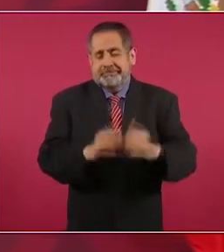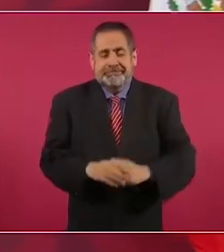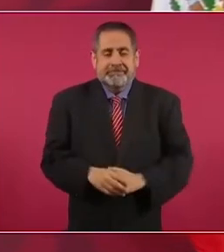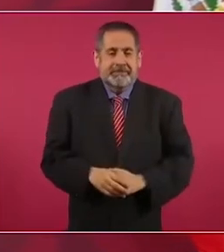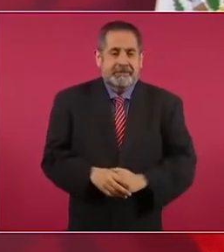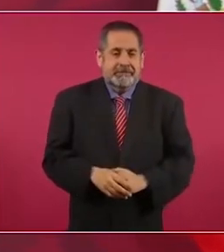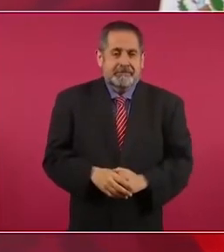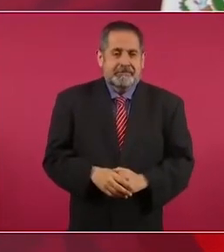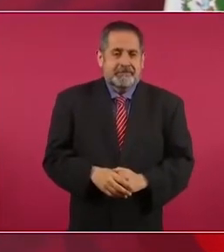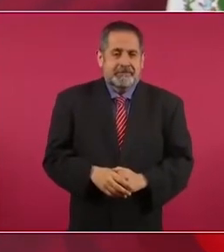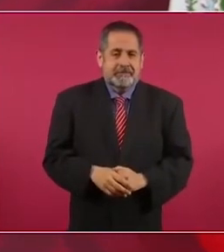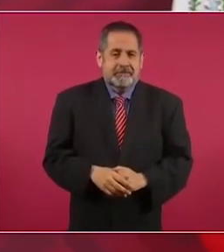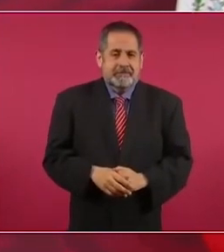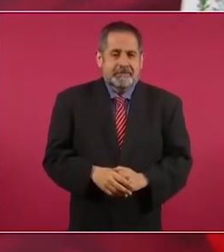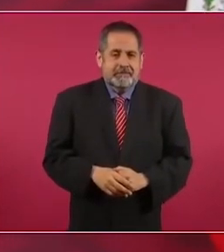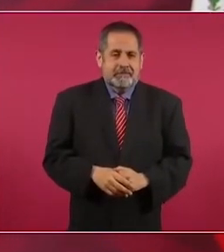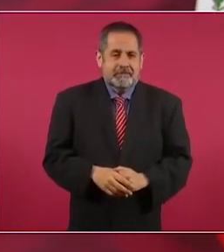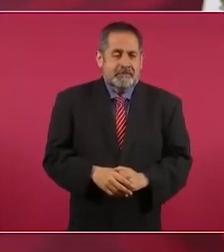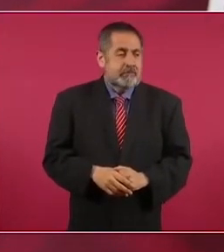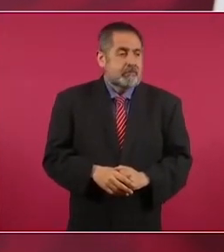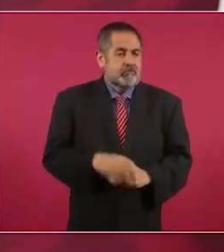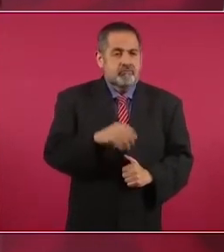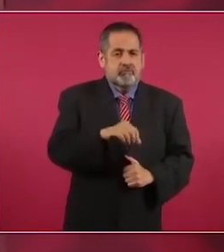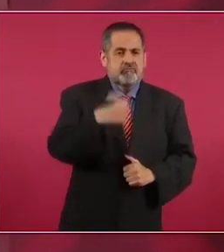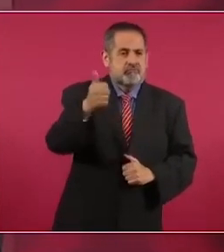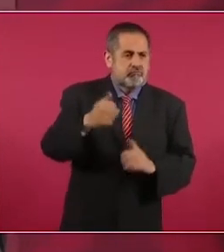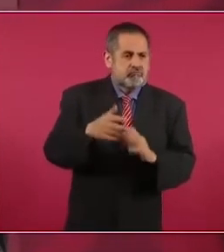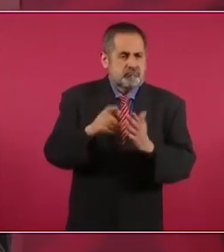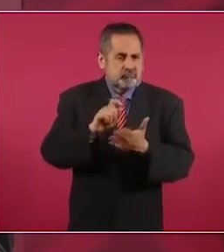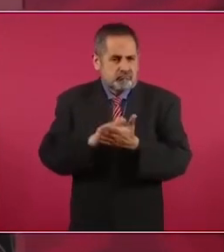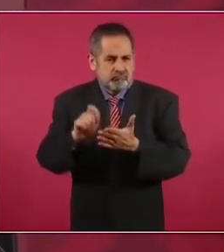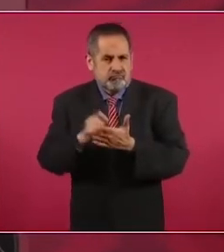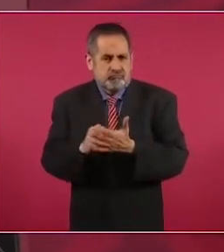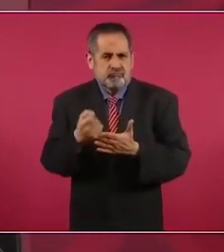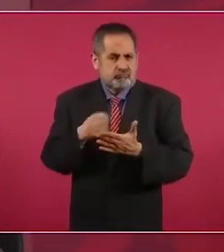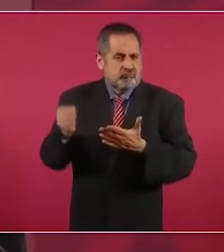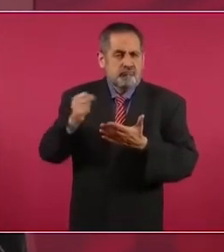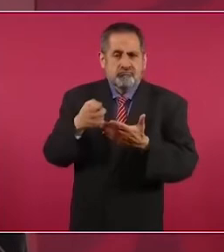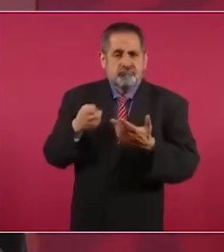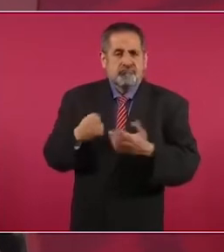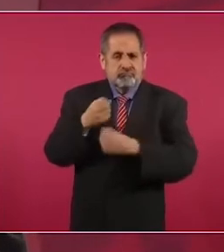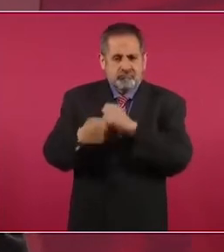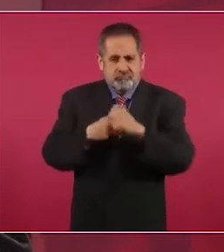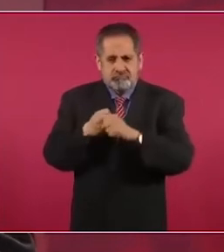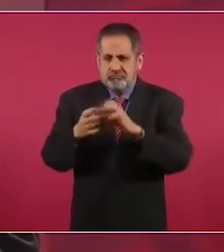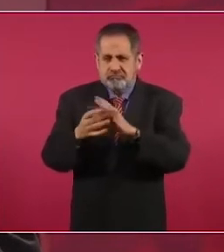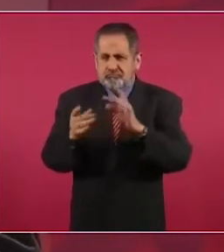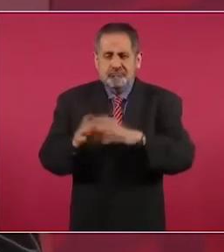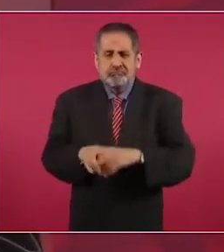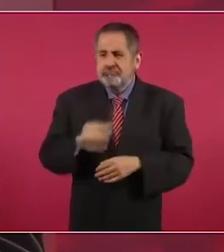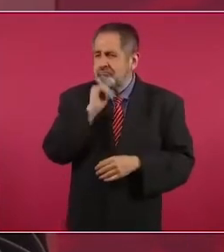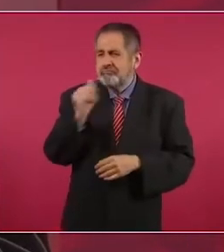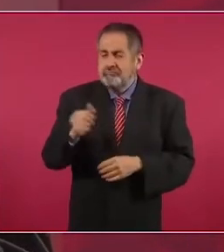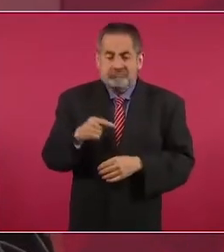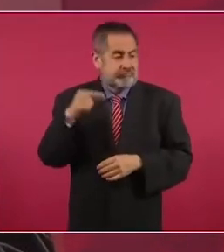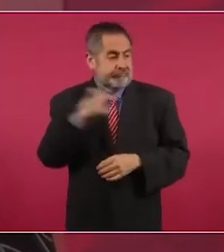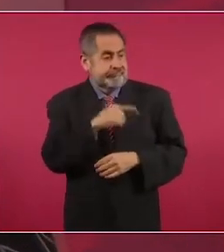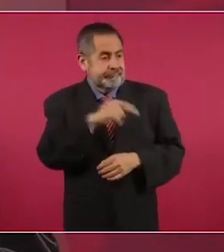¿Qué? Ninguna escritora, ningún escritor este año ha sido tan entrevistado.